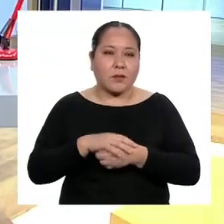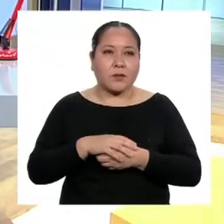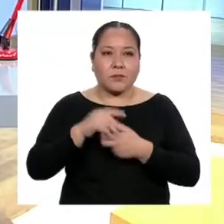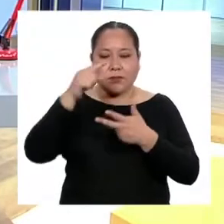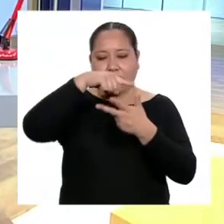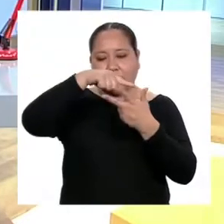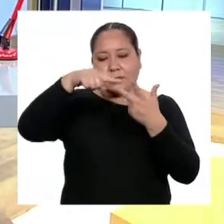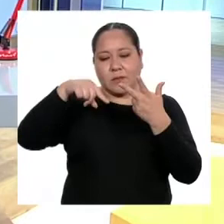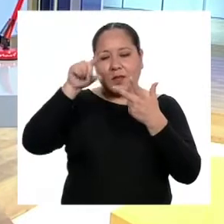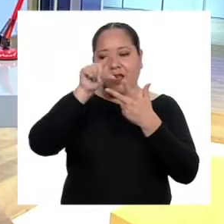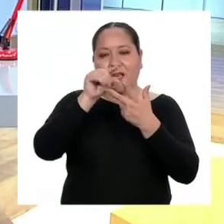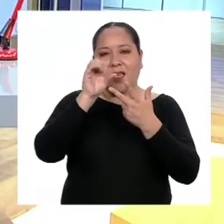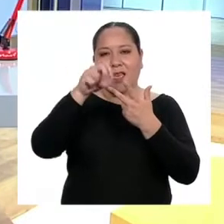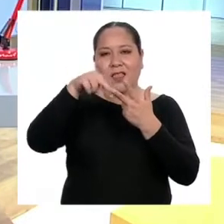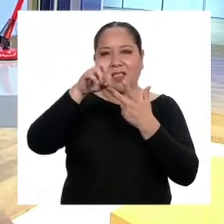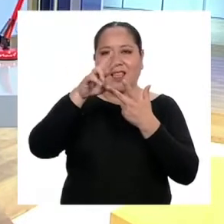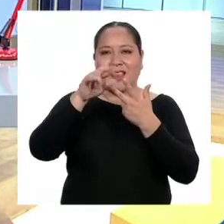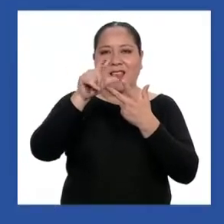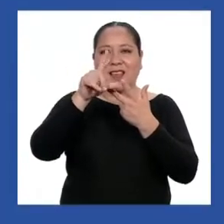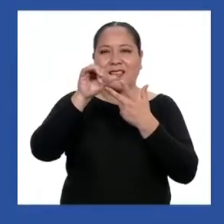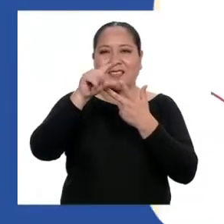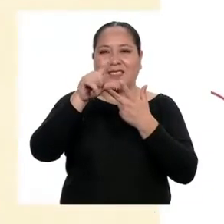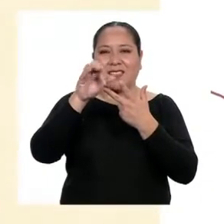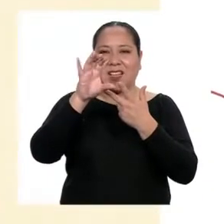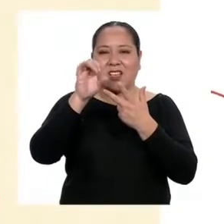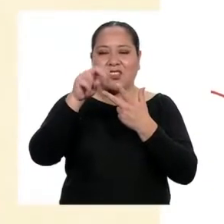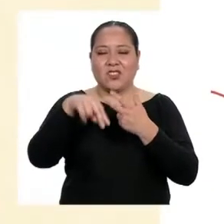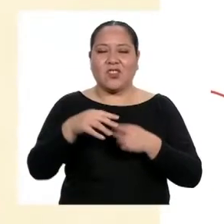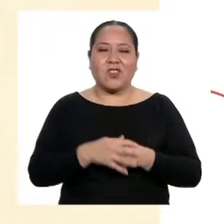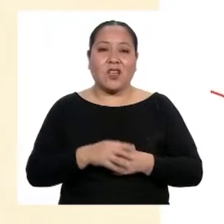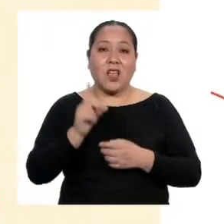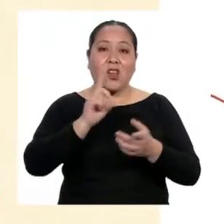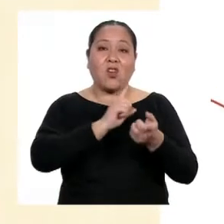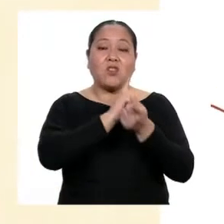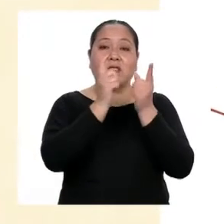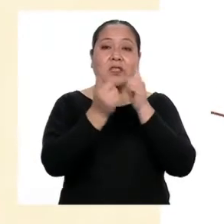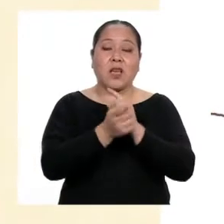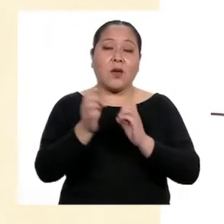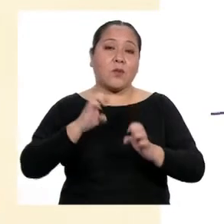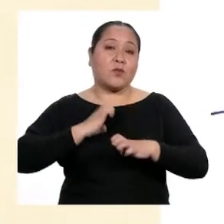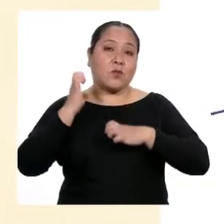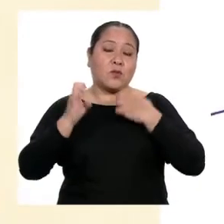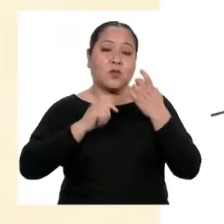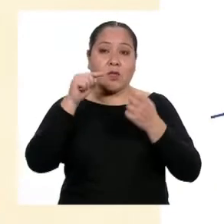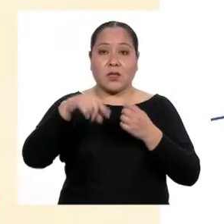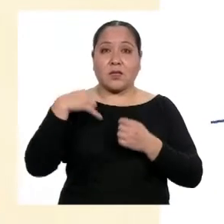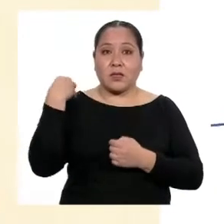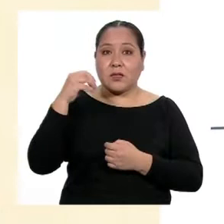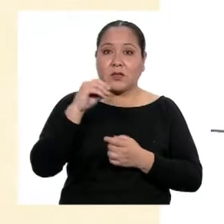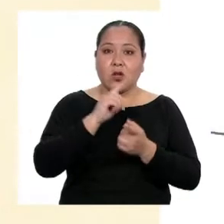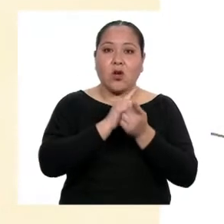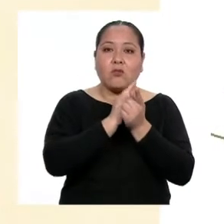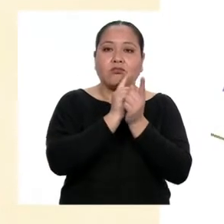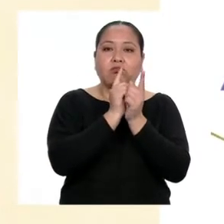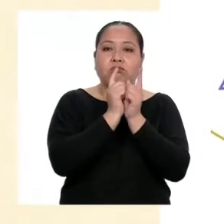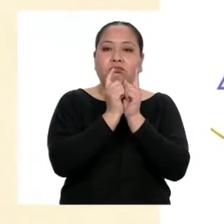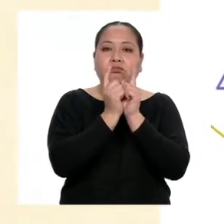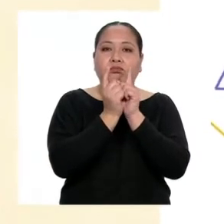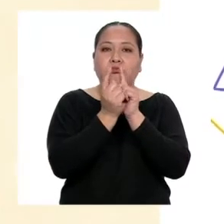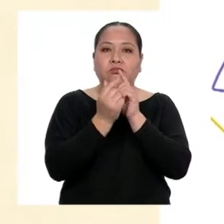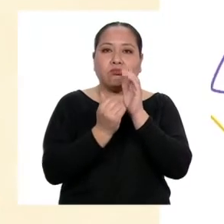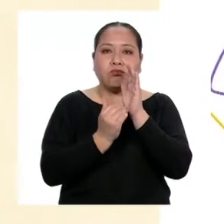generalización. Otra vez. Los cambios emocionales en la adolescencia son graduales y a veces